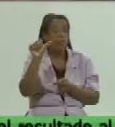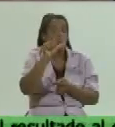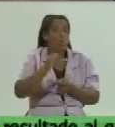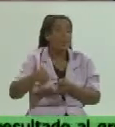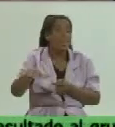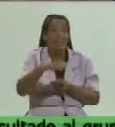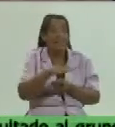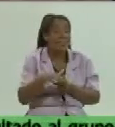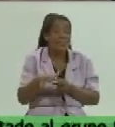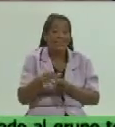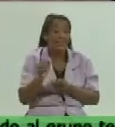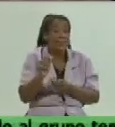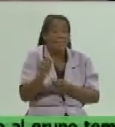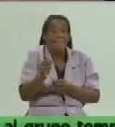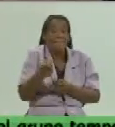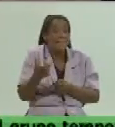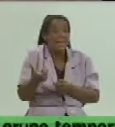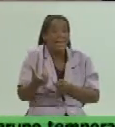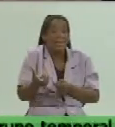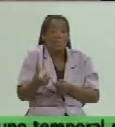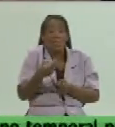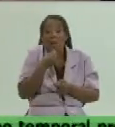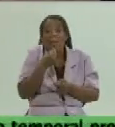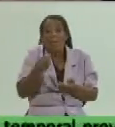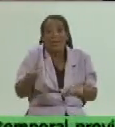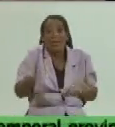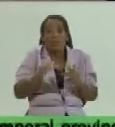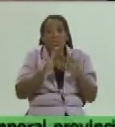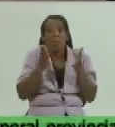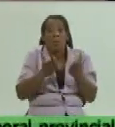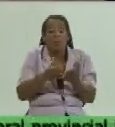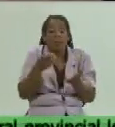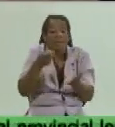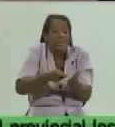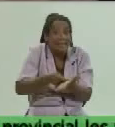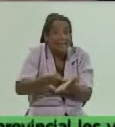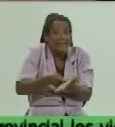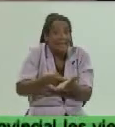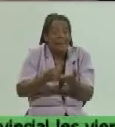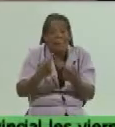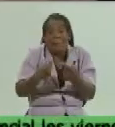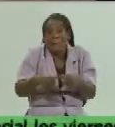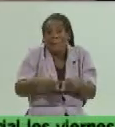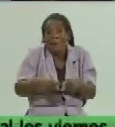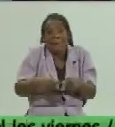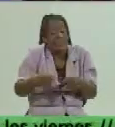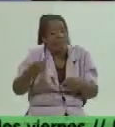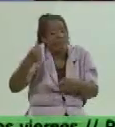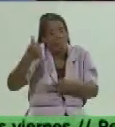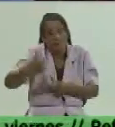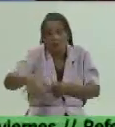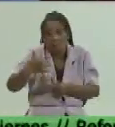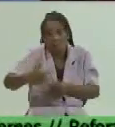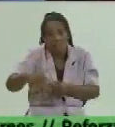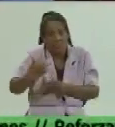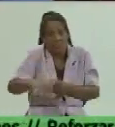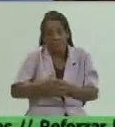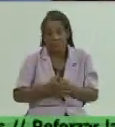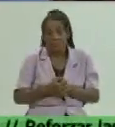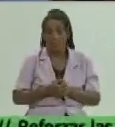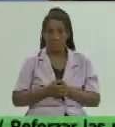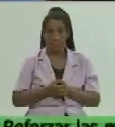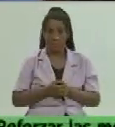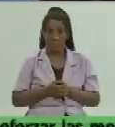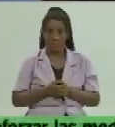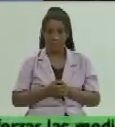los precios sean asequibles para que todo el mundo pueda cogerlos pero en realidad están caros algunos productos si nos dan